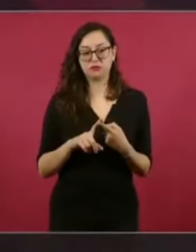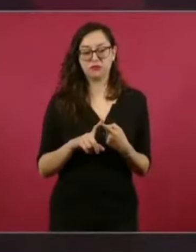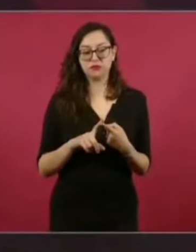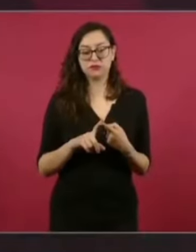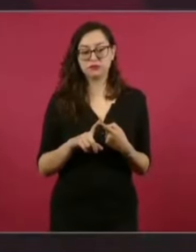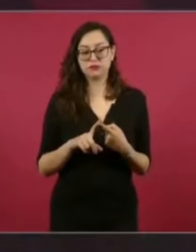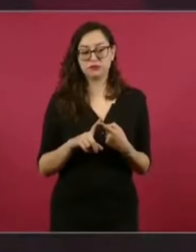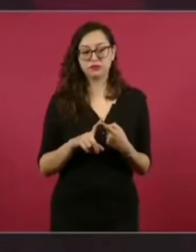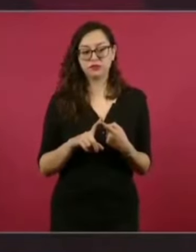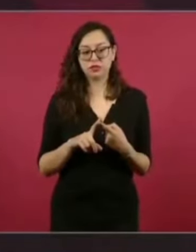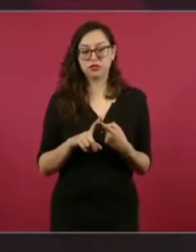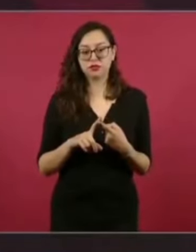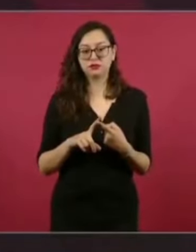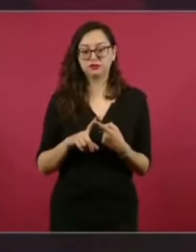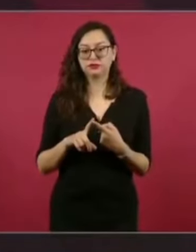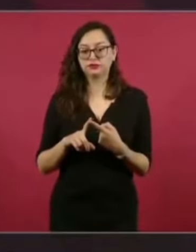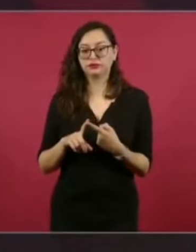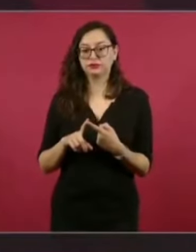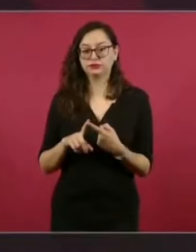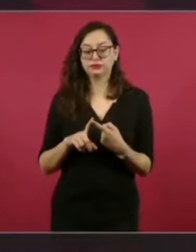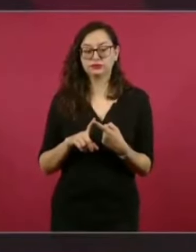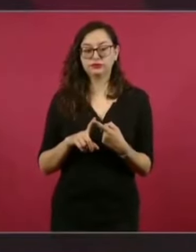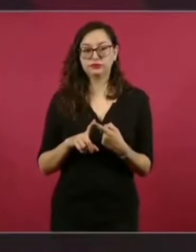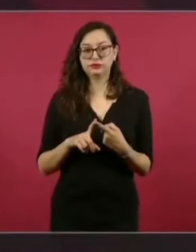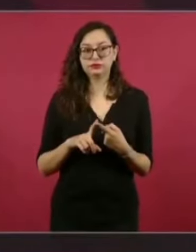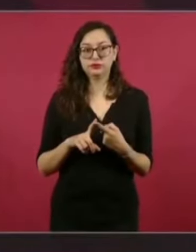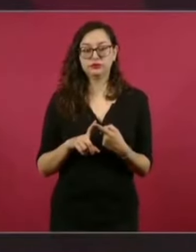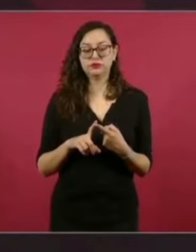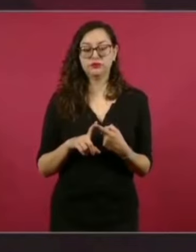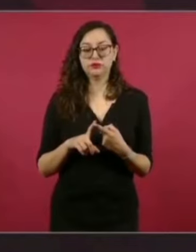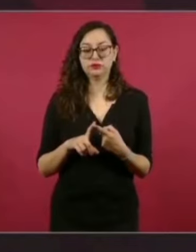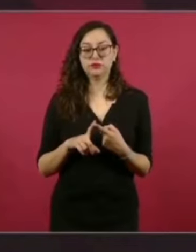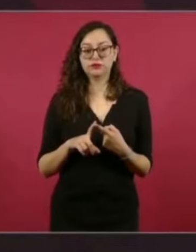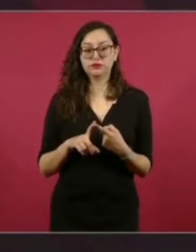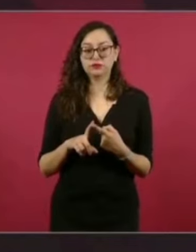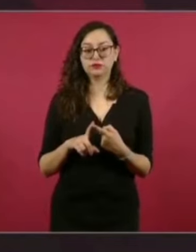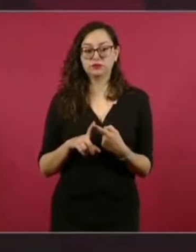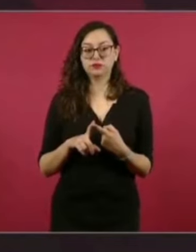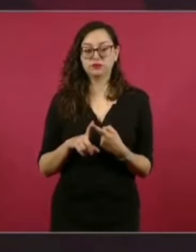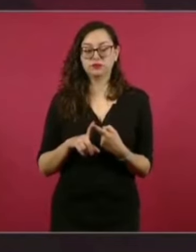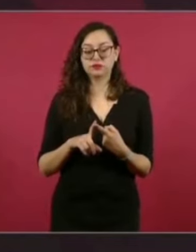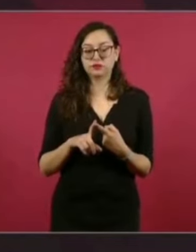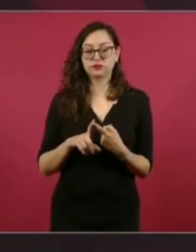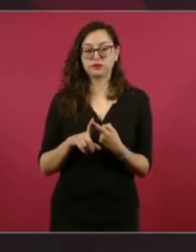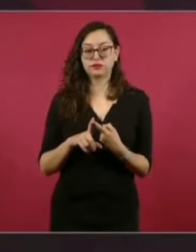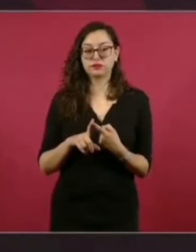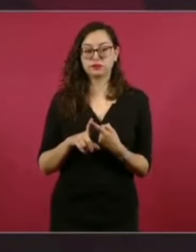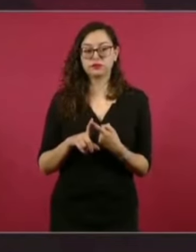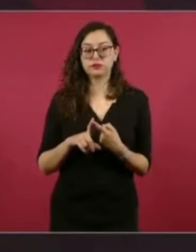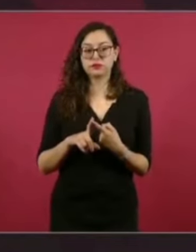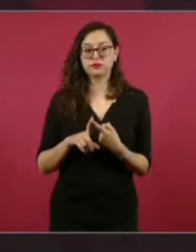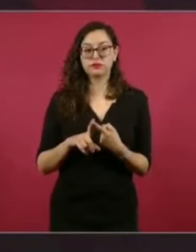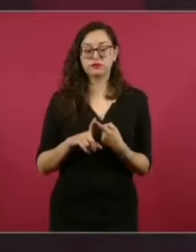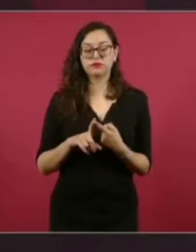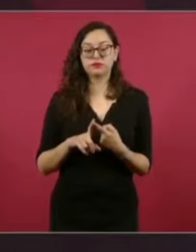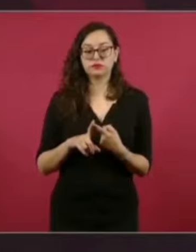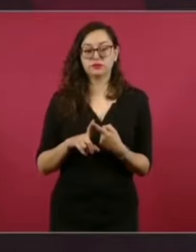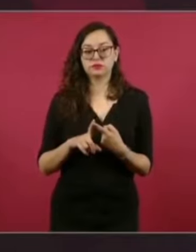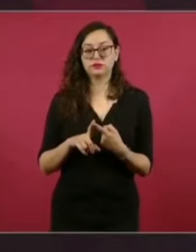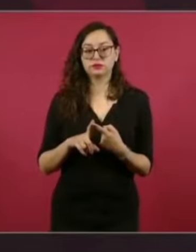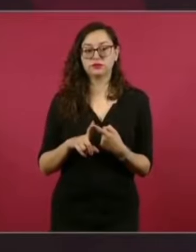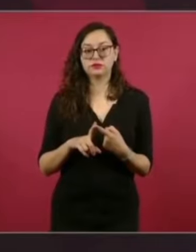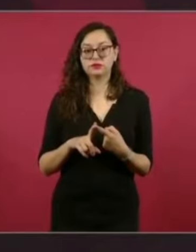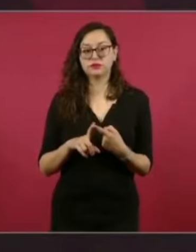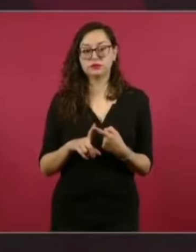que en una conversación en